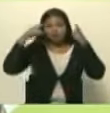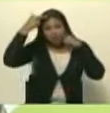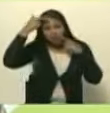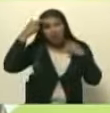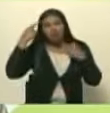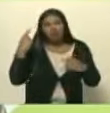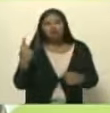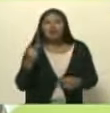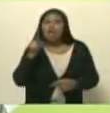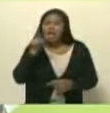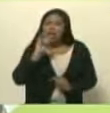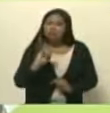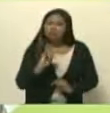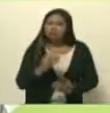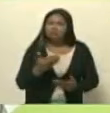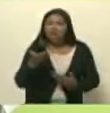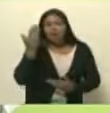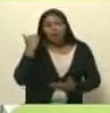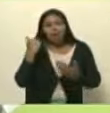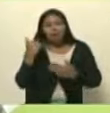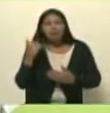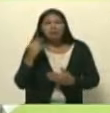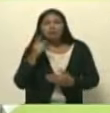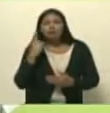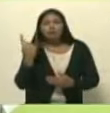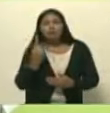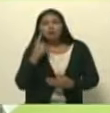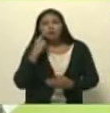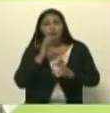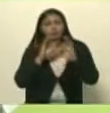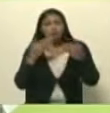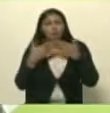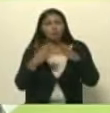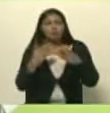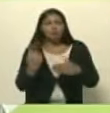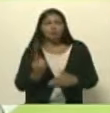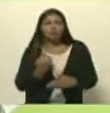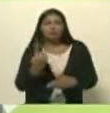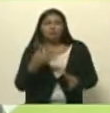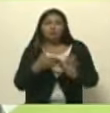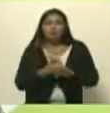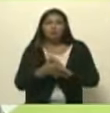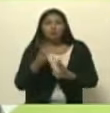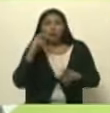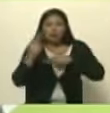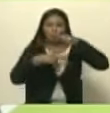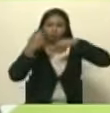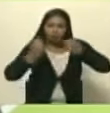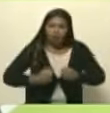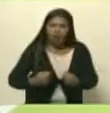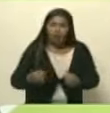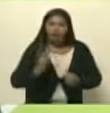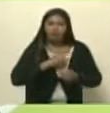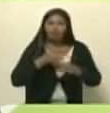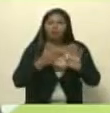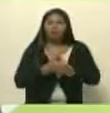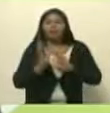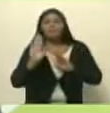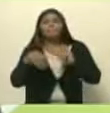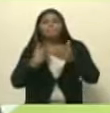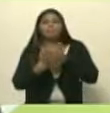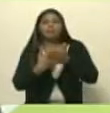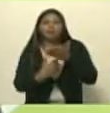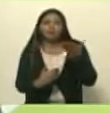solo un hombre de convicciones populares pero sobre todo revolucionaria porque propuso